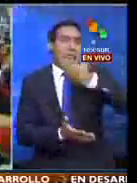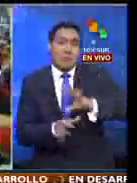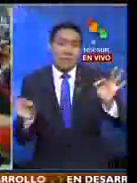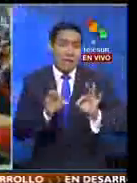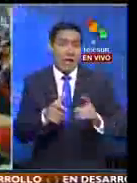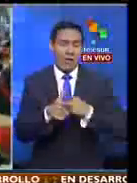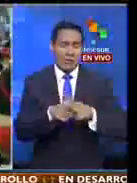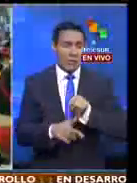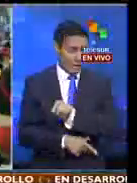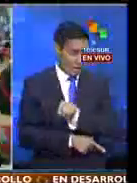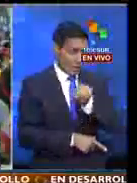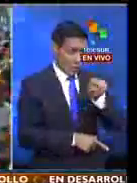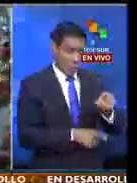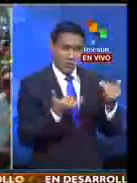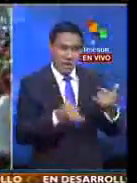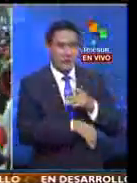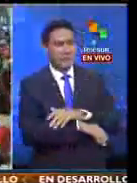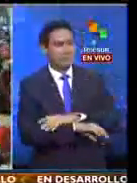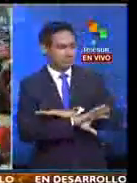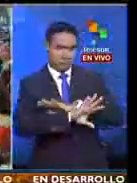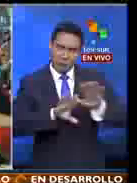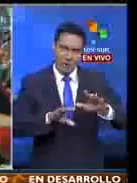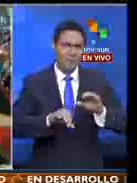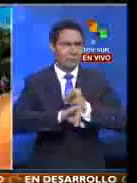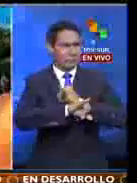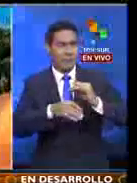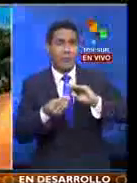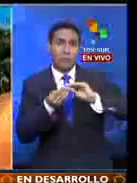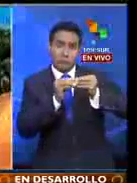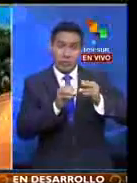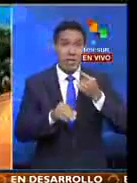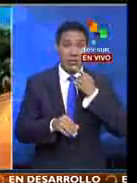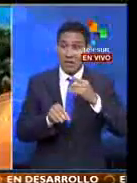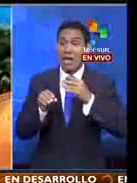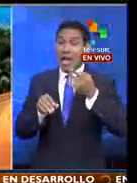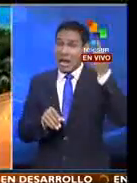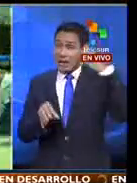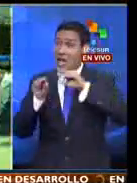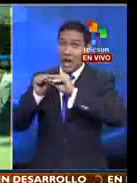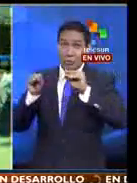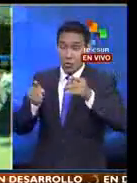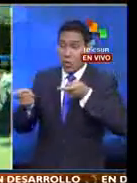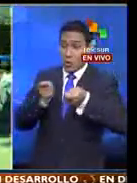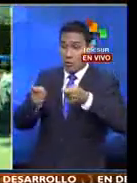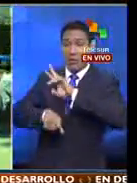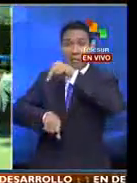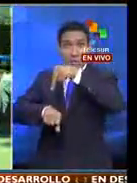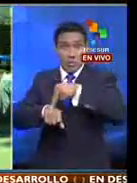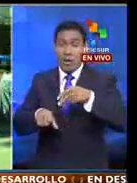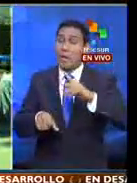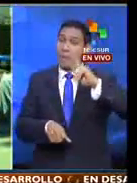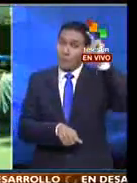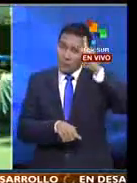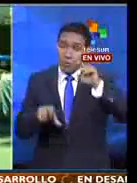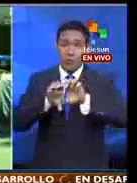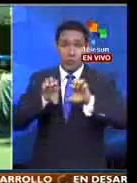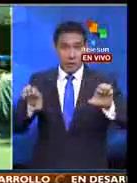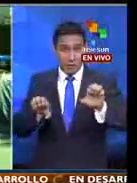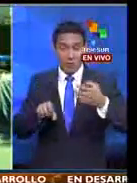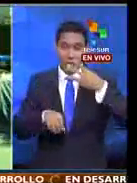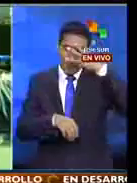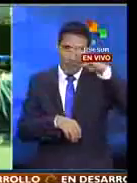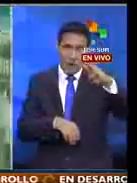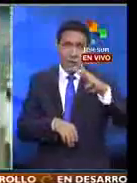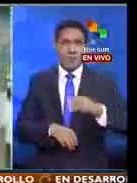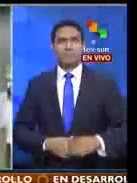Ellos ya quedaría resuelta su situación, anunció ayer la dirigencia de la Coordinadora Nacional de Trabajadores de la Educación,